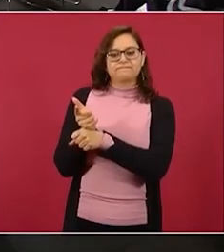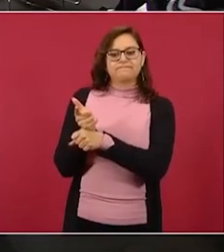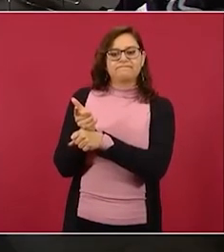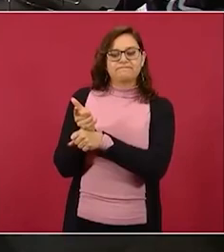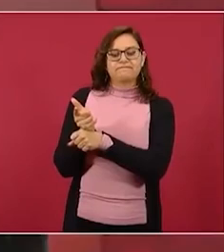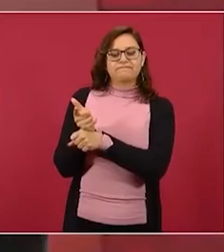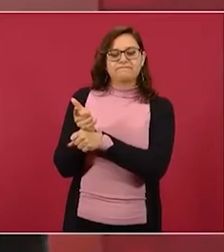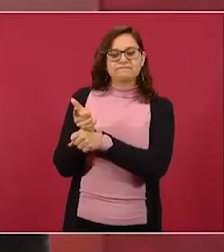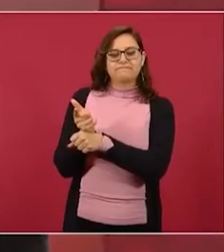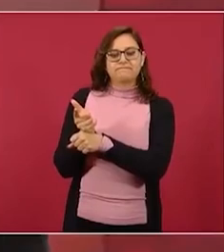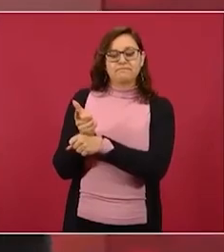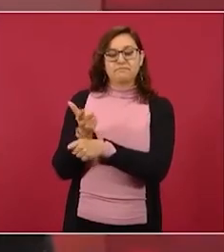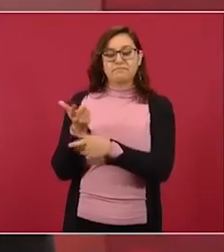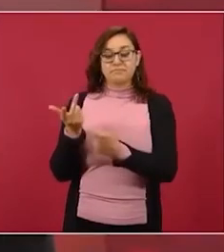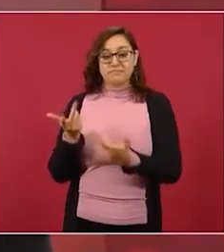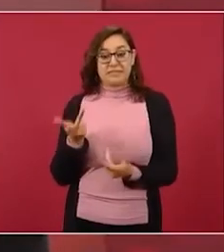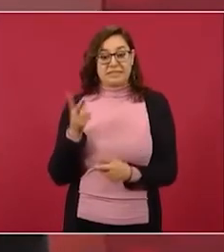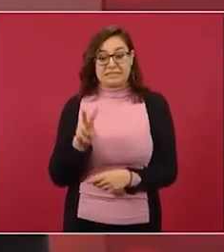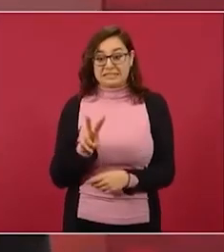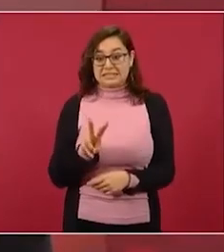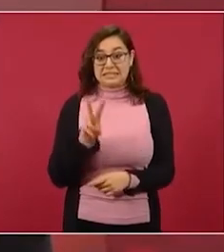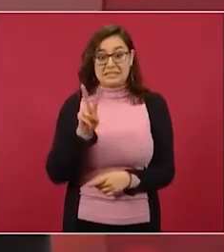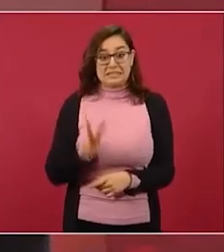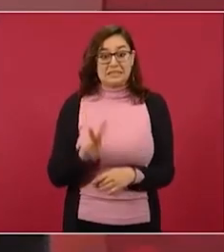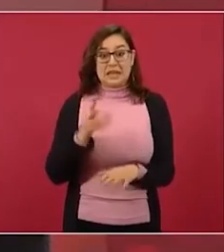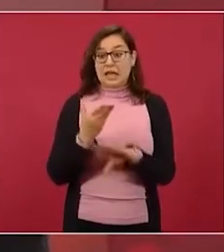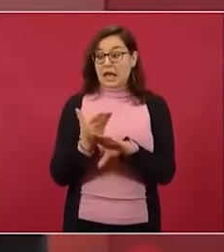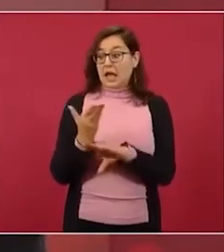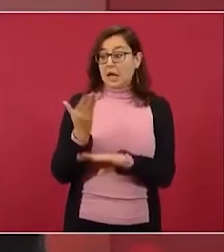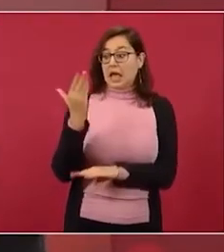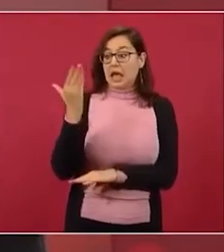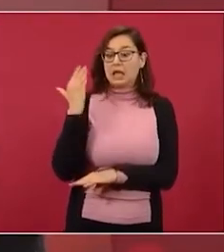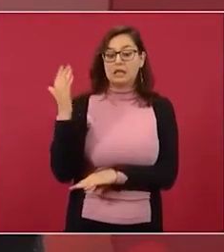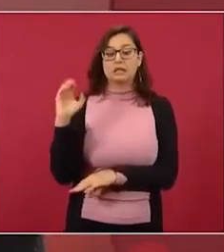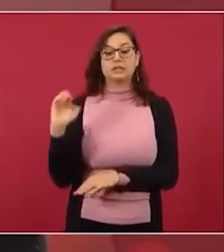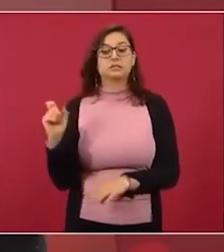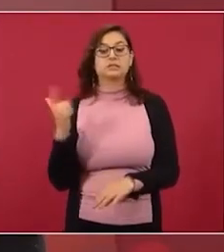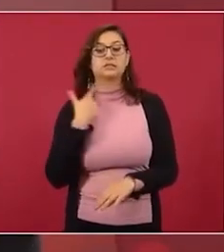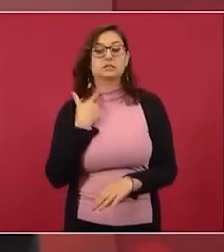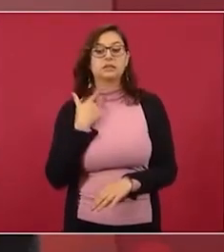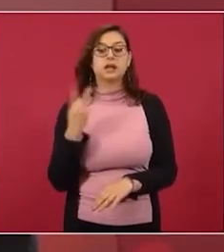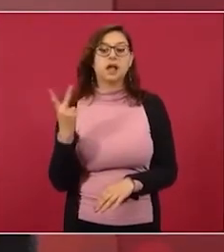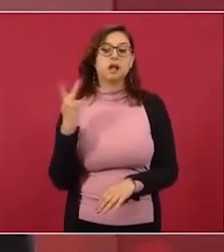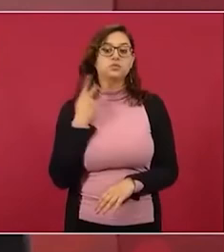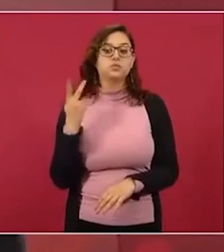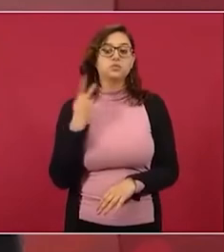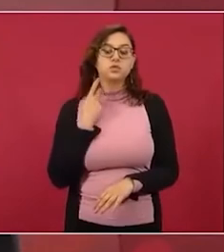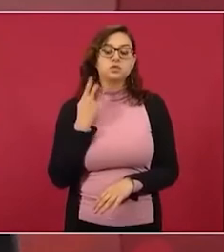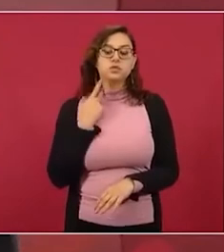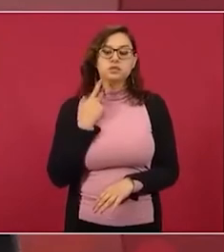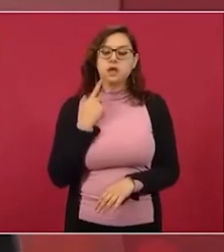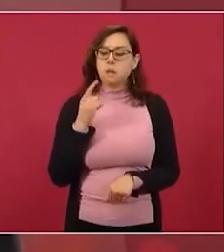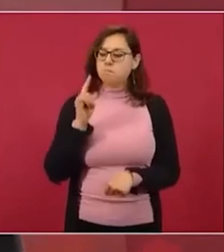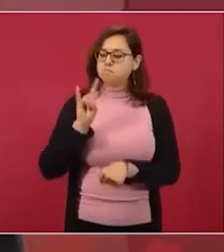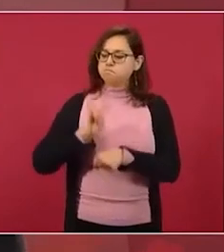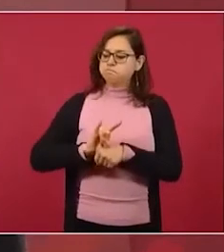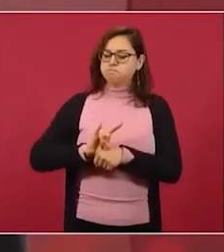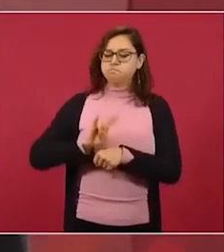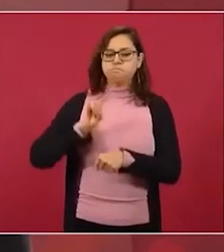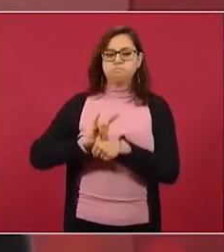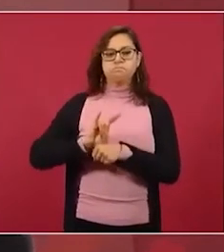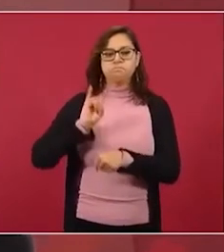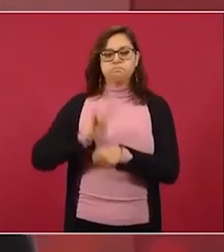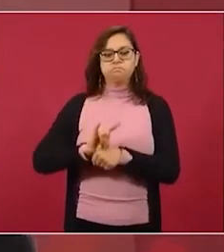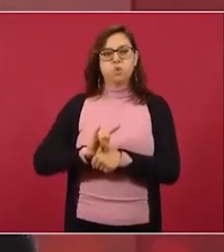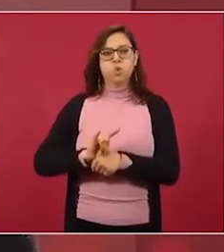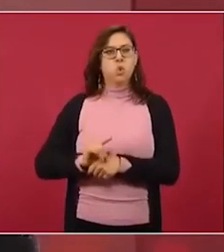elemento central de la política antidemocrática desde